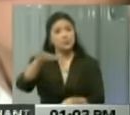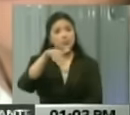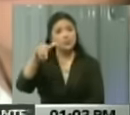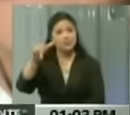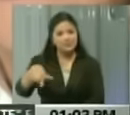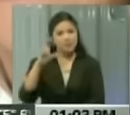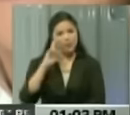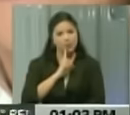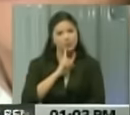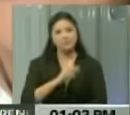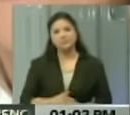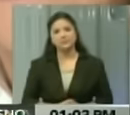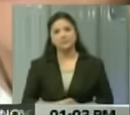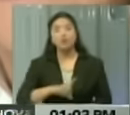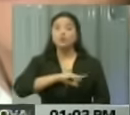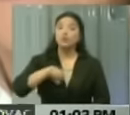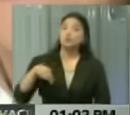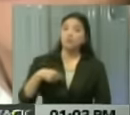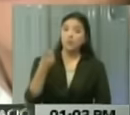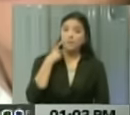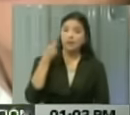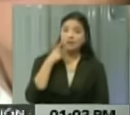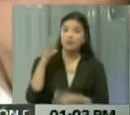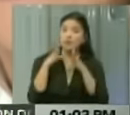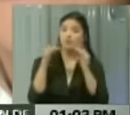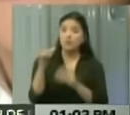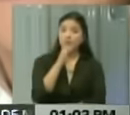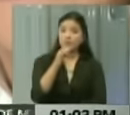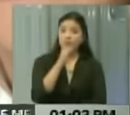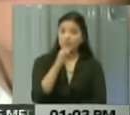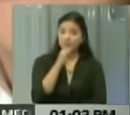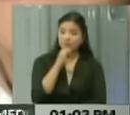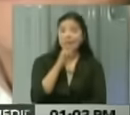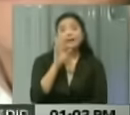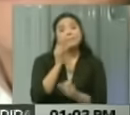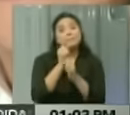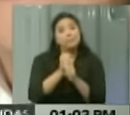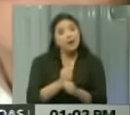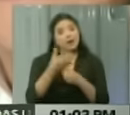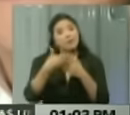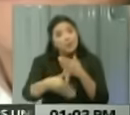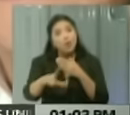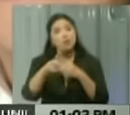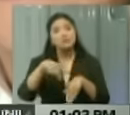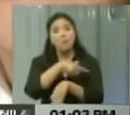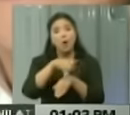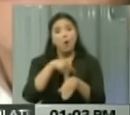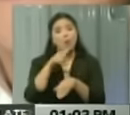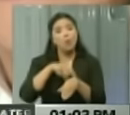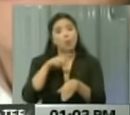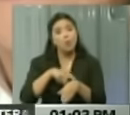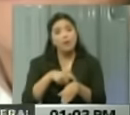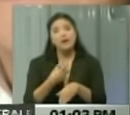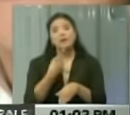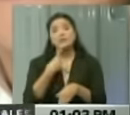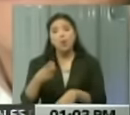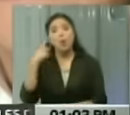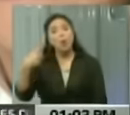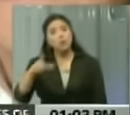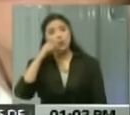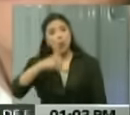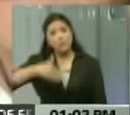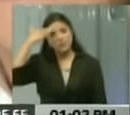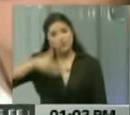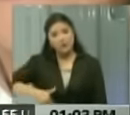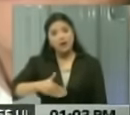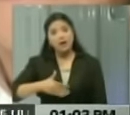en Tumeremos. Nosotros estamos bien pendientes de lo que suceda y esperamos que en las próximas horas nos manifestaba el mayor general Benavides Torres